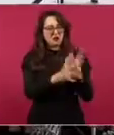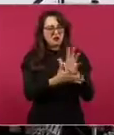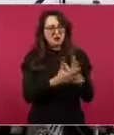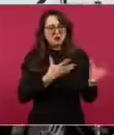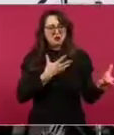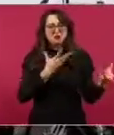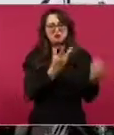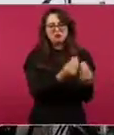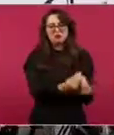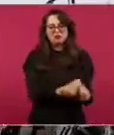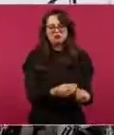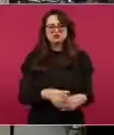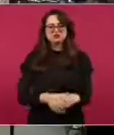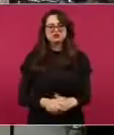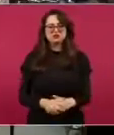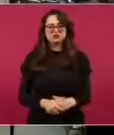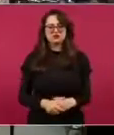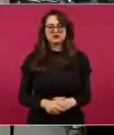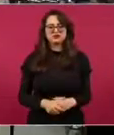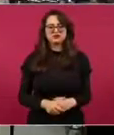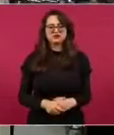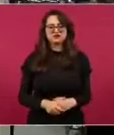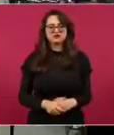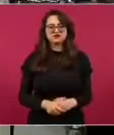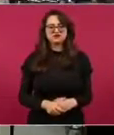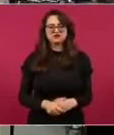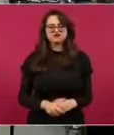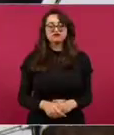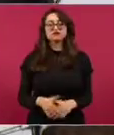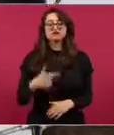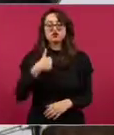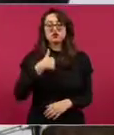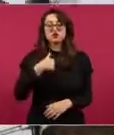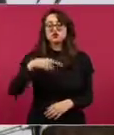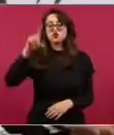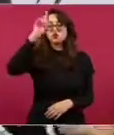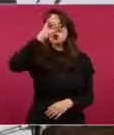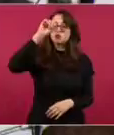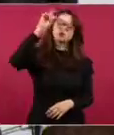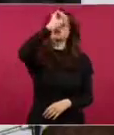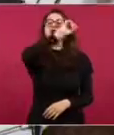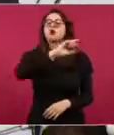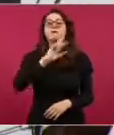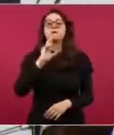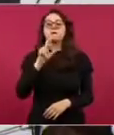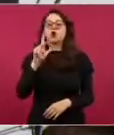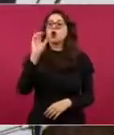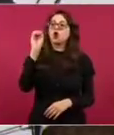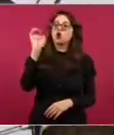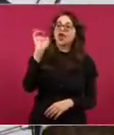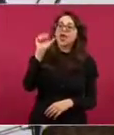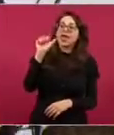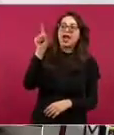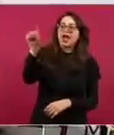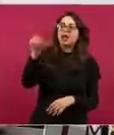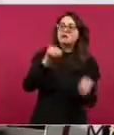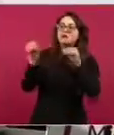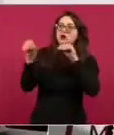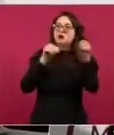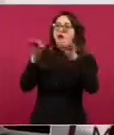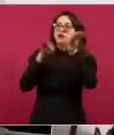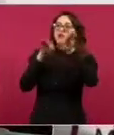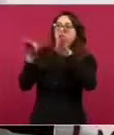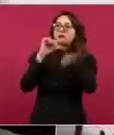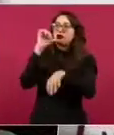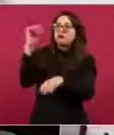desaparezcan porque consideran... No, yo les recomiendo que desaparezca la OEA, que no sirve para nada. O sea,